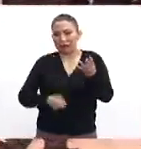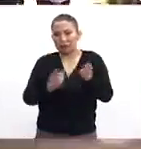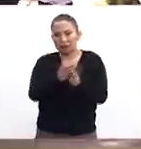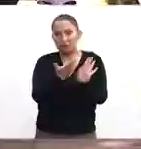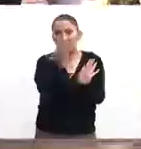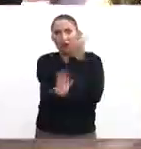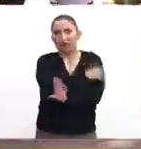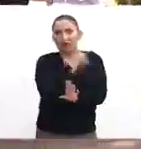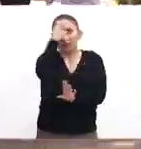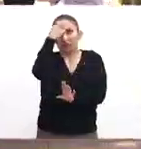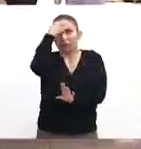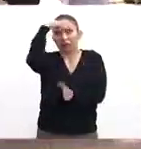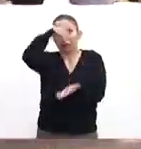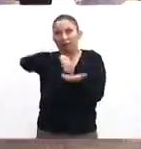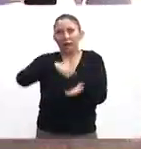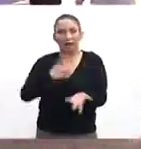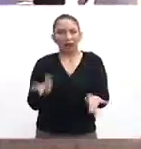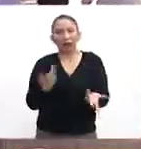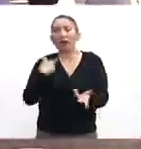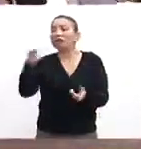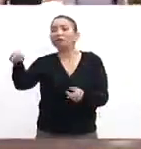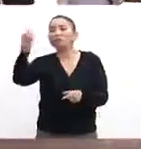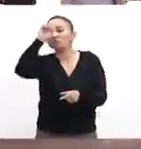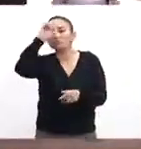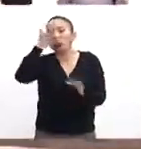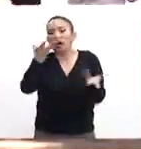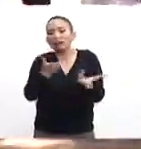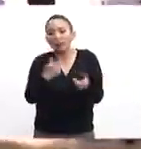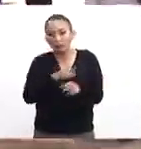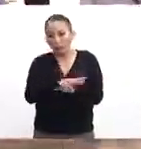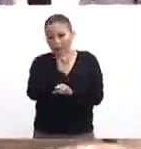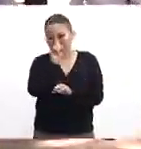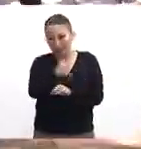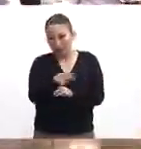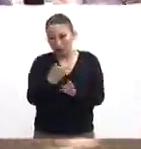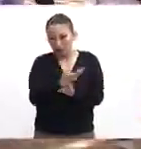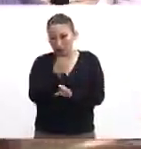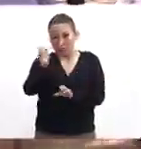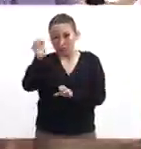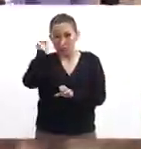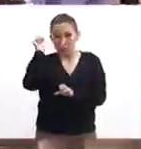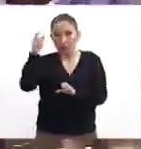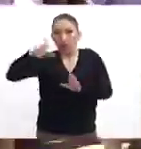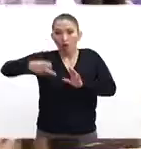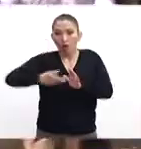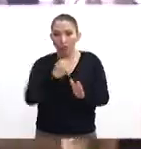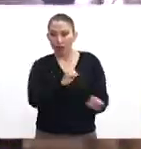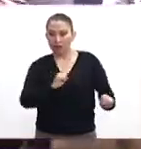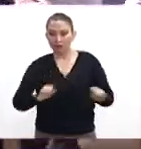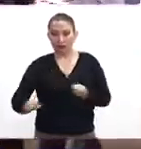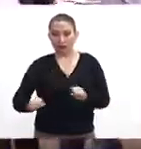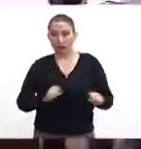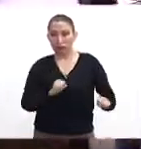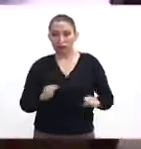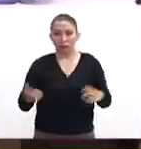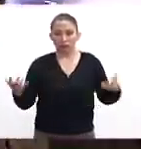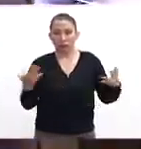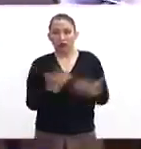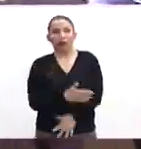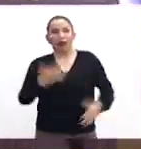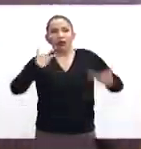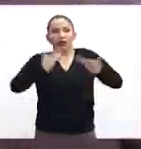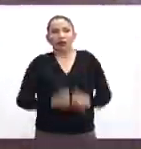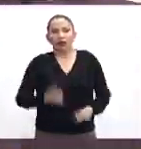usted acaba de dar a conocer. ¿Qué nos recomienda hacer? Porque además, como lo que pasó el pasado sábado, un nuevo sismo que